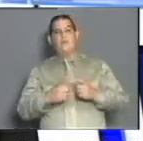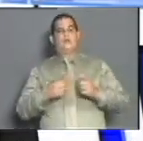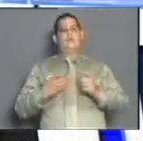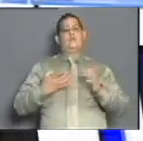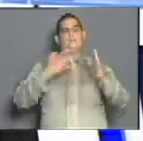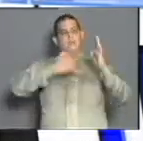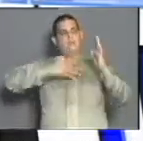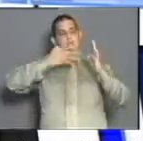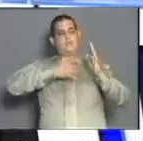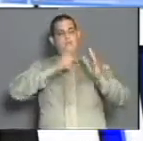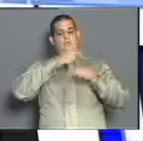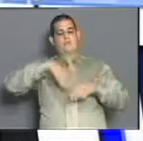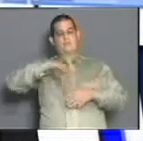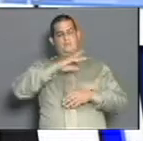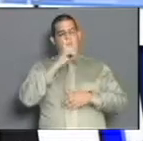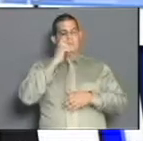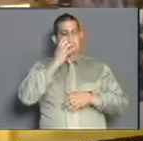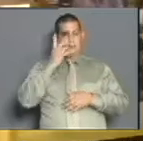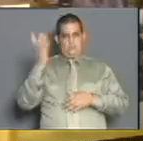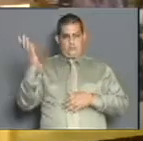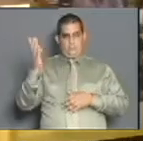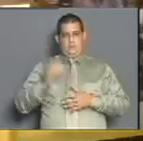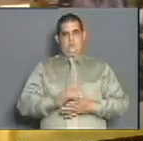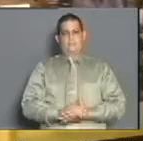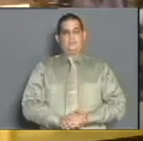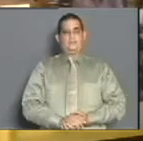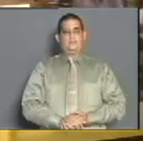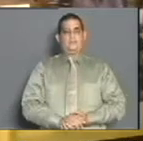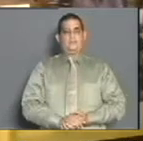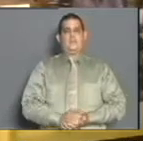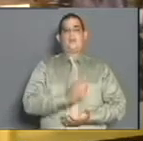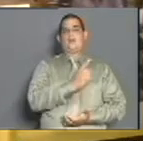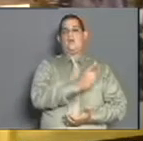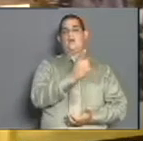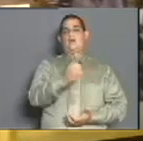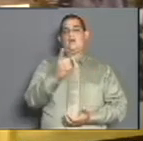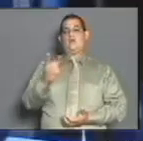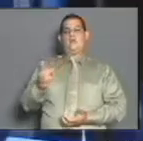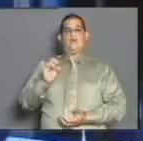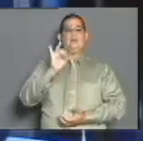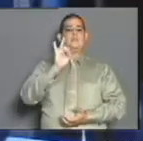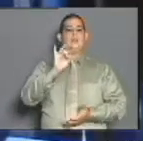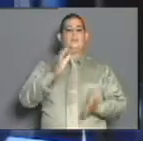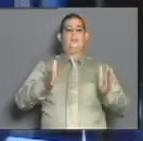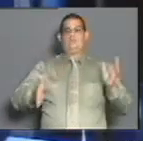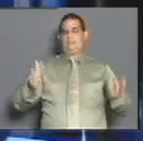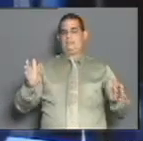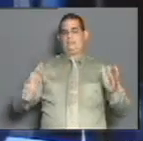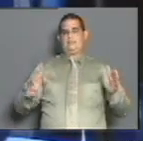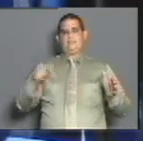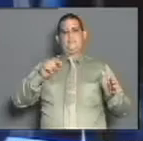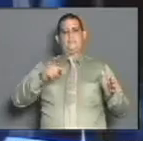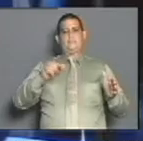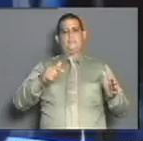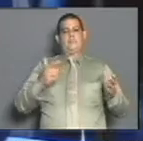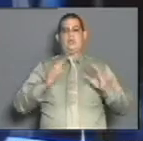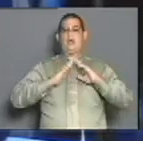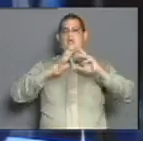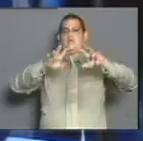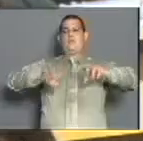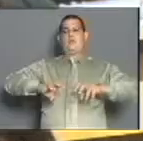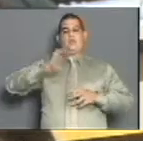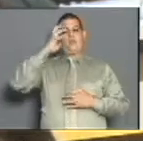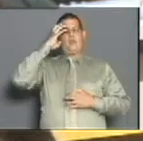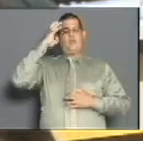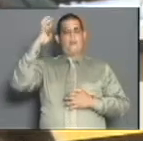holguineros. Beatriz Galván, Apliante Eva. Cada jornada del séptimo periodo ordinario de sesiones de la Asamblea Nacional del Poder